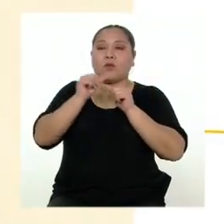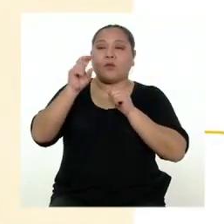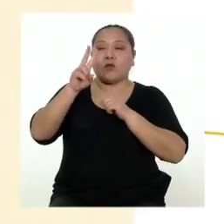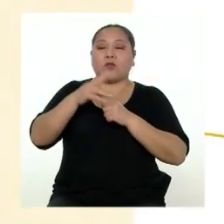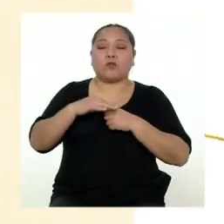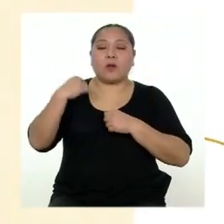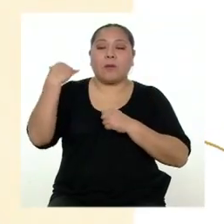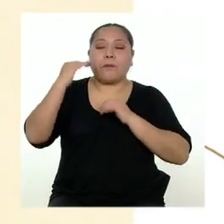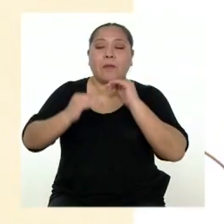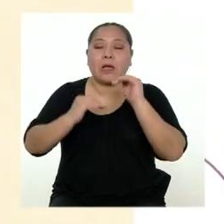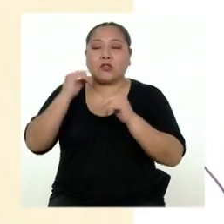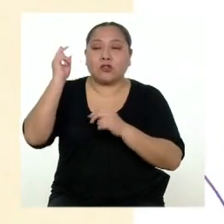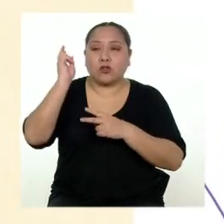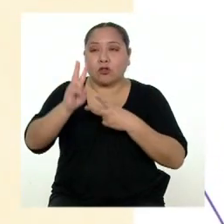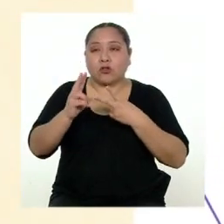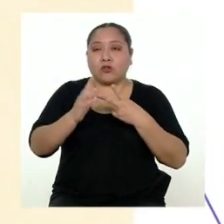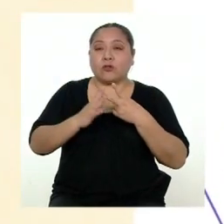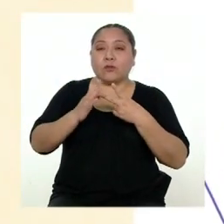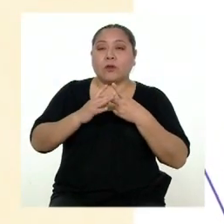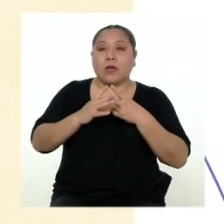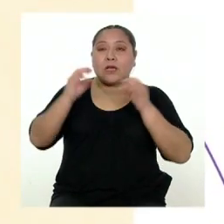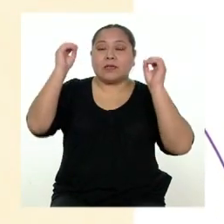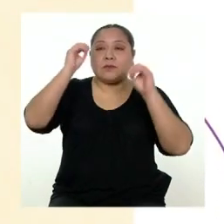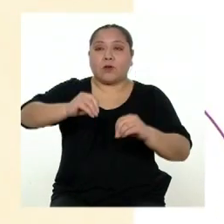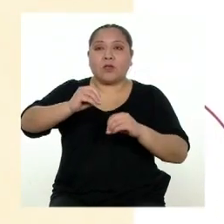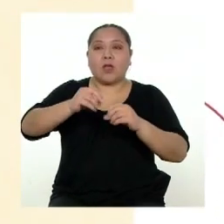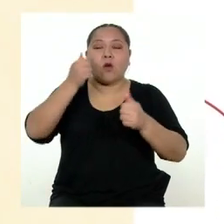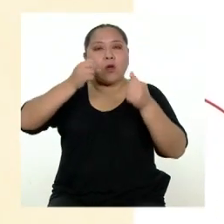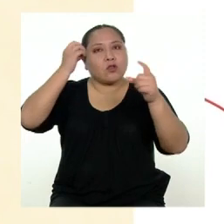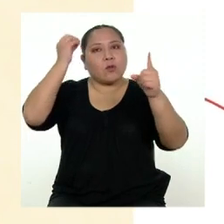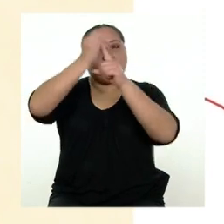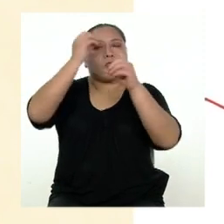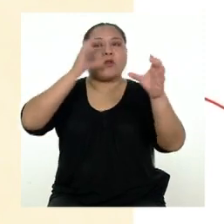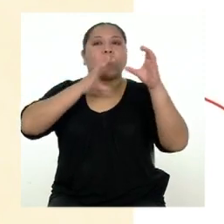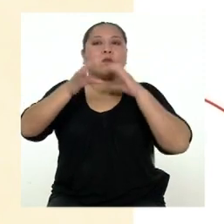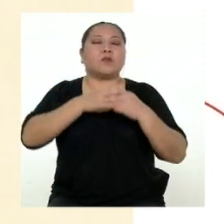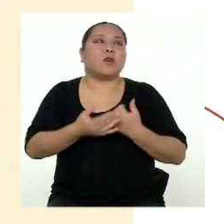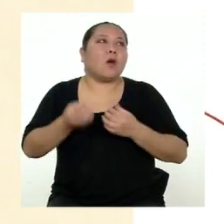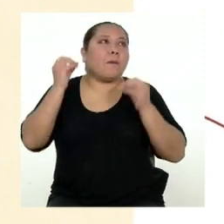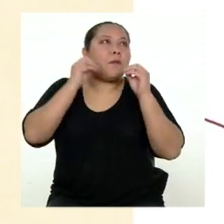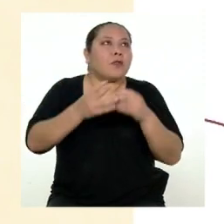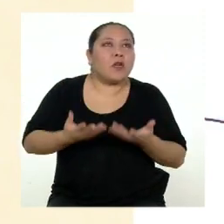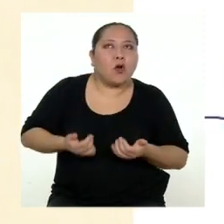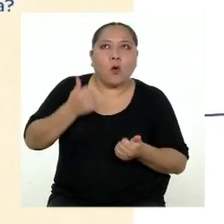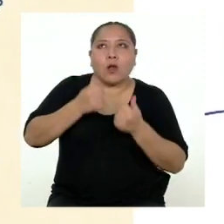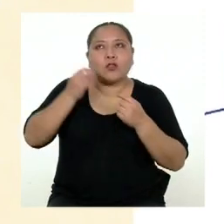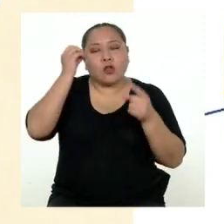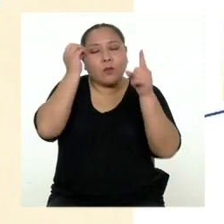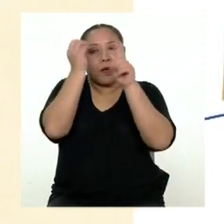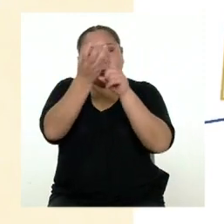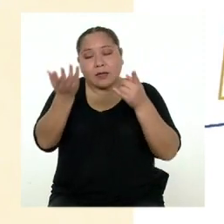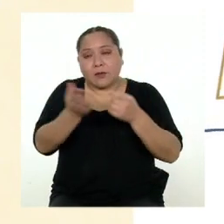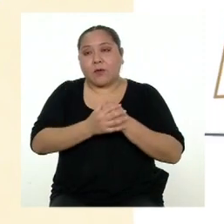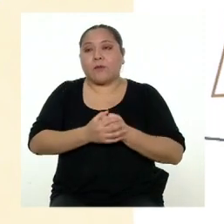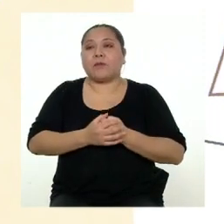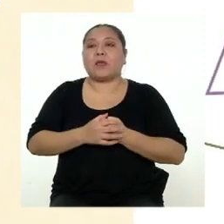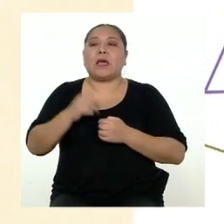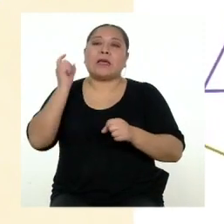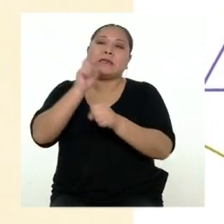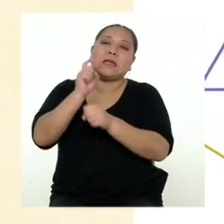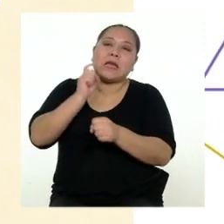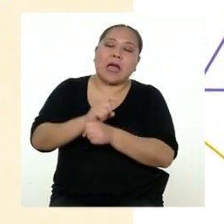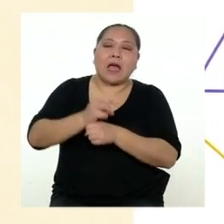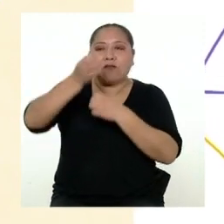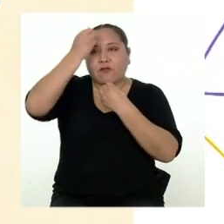El paso 2 es plantear la situación comunicativa. Tenemos que definir cuál es el propósito. Enseñar,